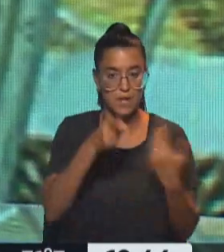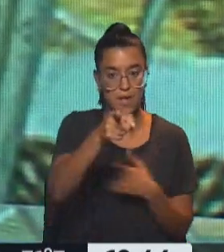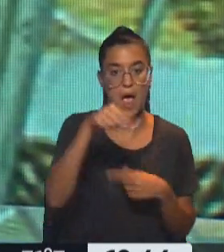a esta hora.